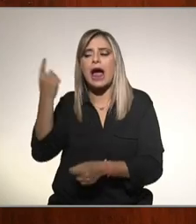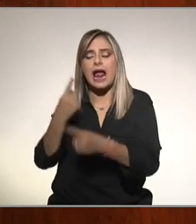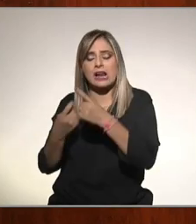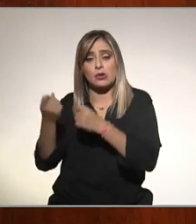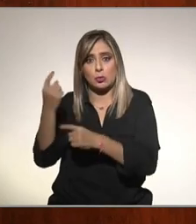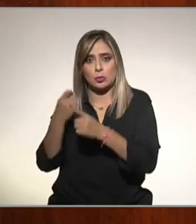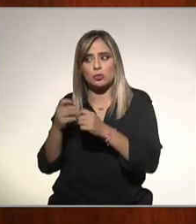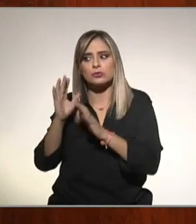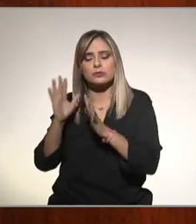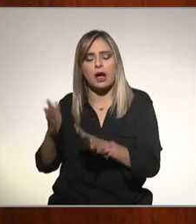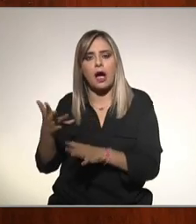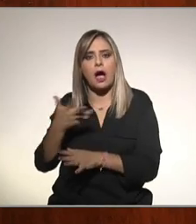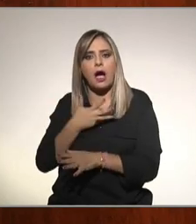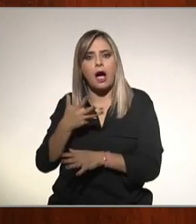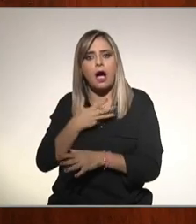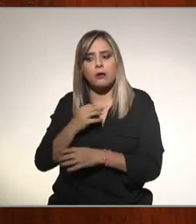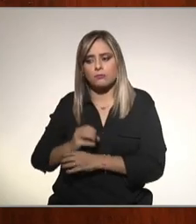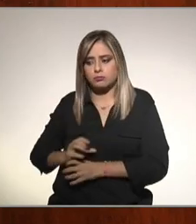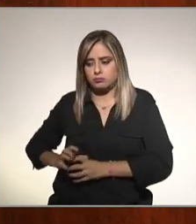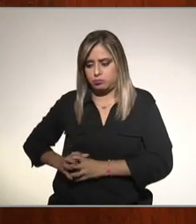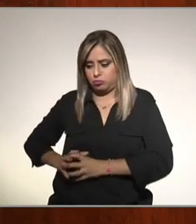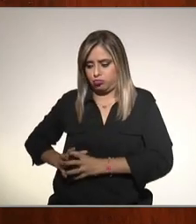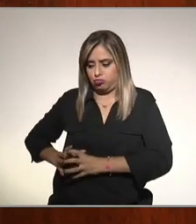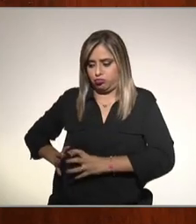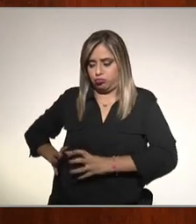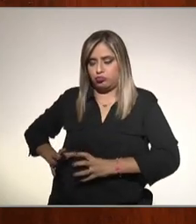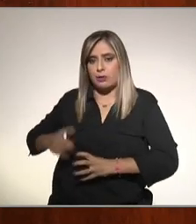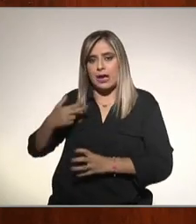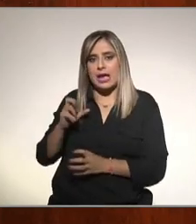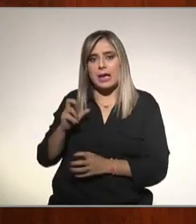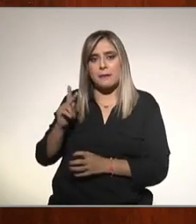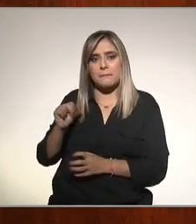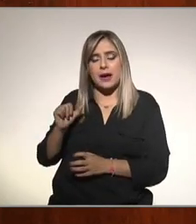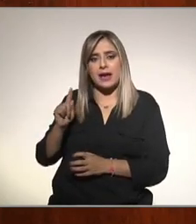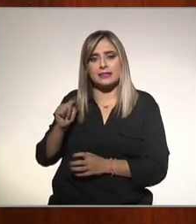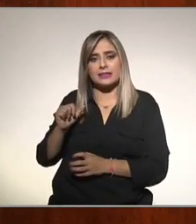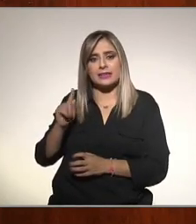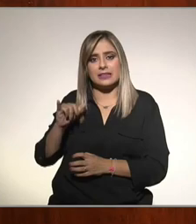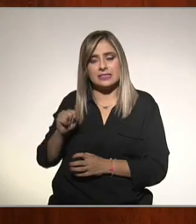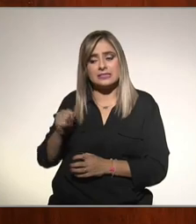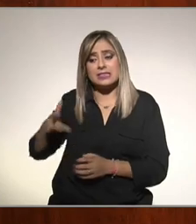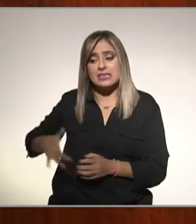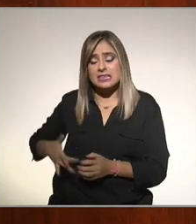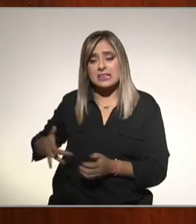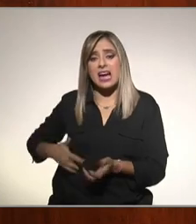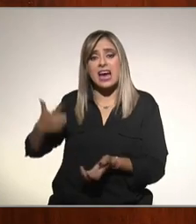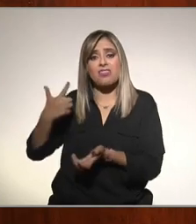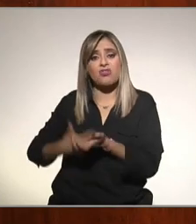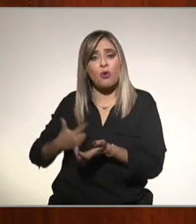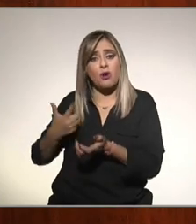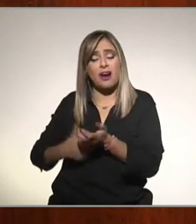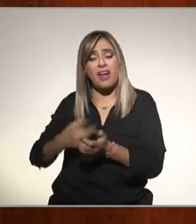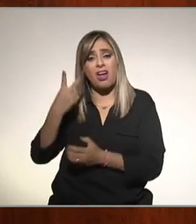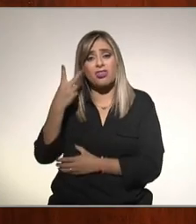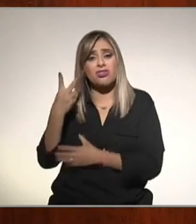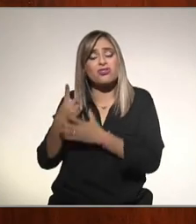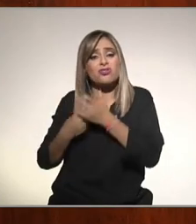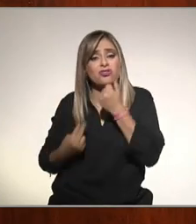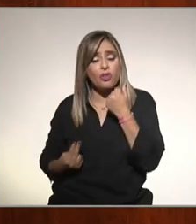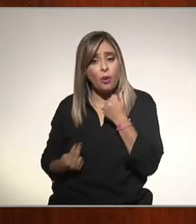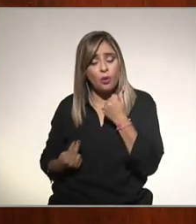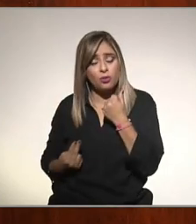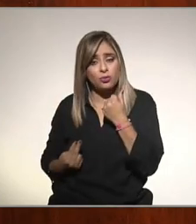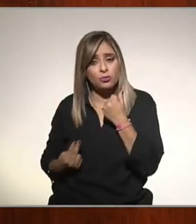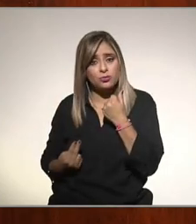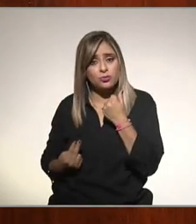el componente de inflamación que es la hepatitis no solamente hígado graso sino ya la inflamación de hepatitis